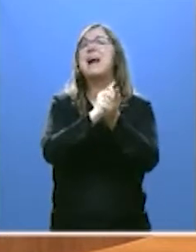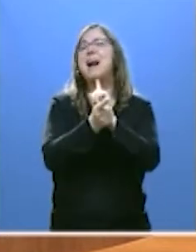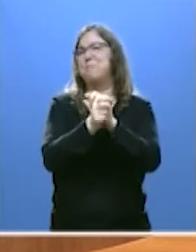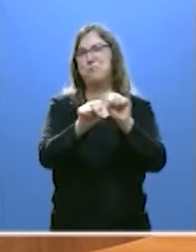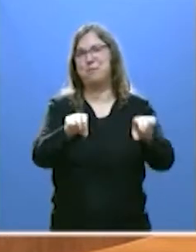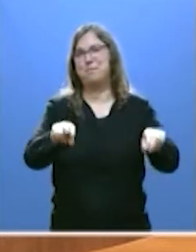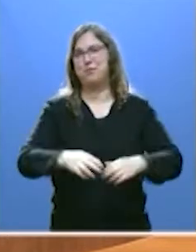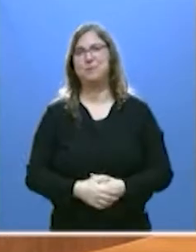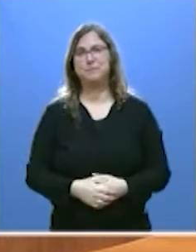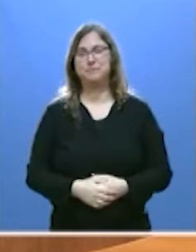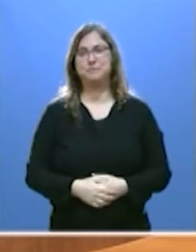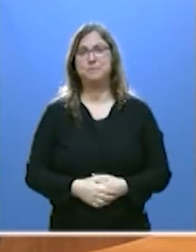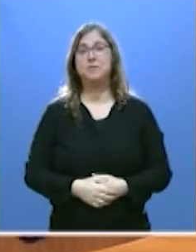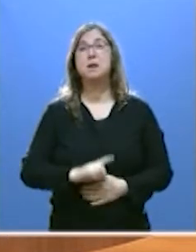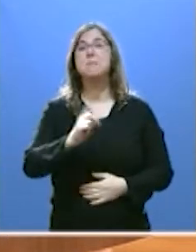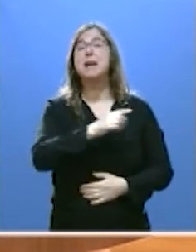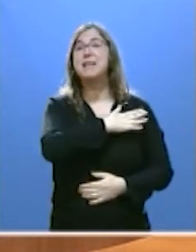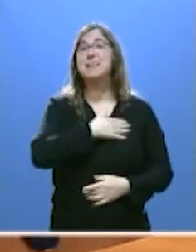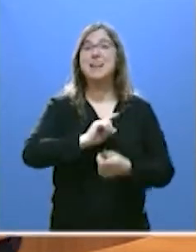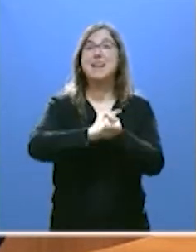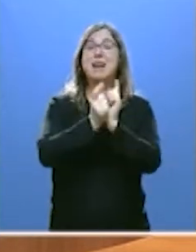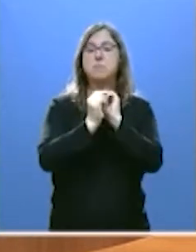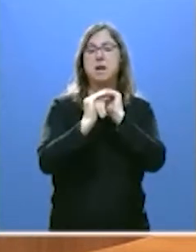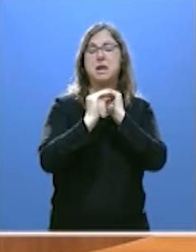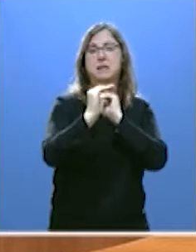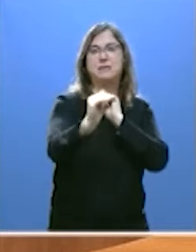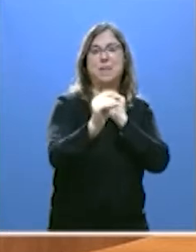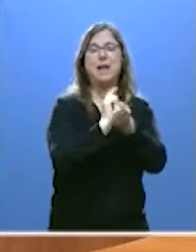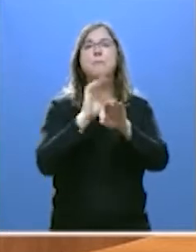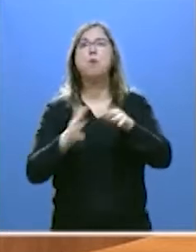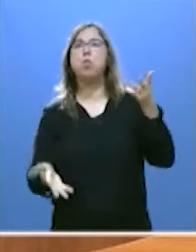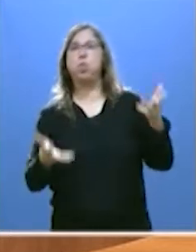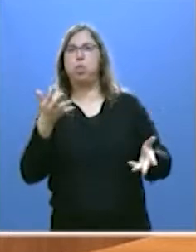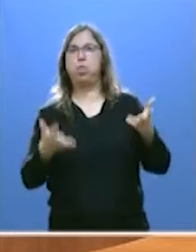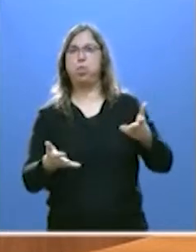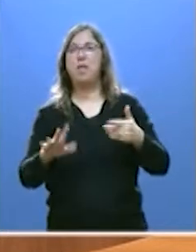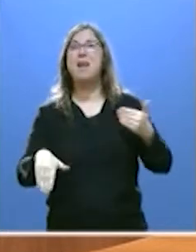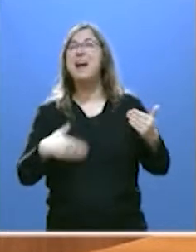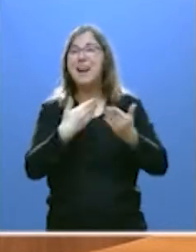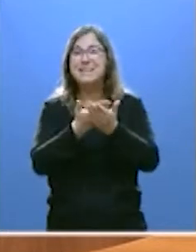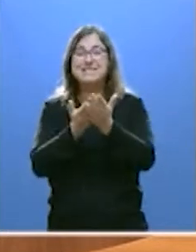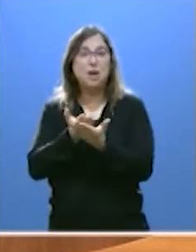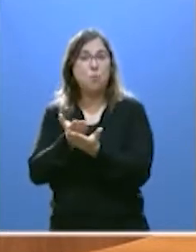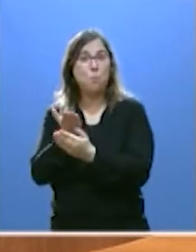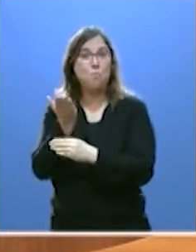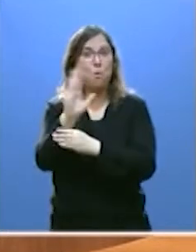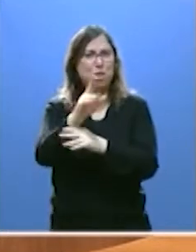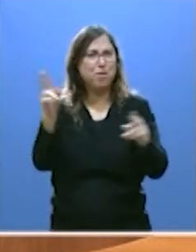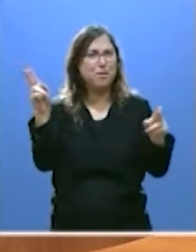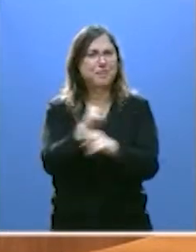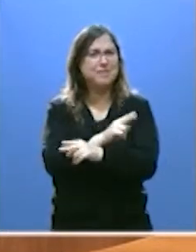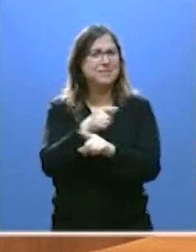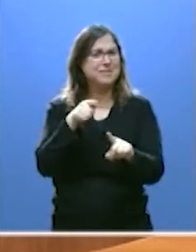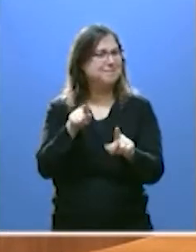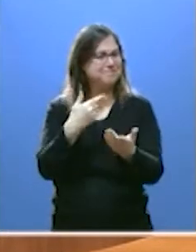quiere cambiar la estabilidad por la incertidumbre. La misma moción es una misma prueba de su